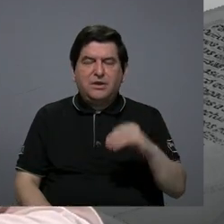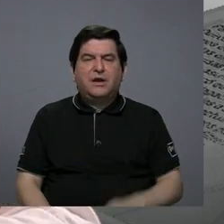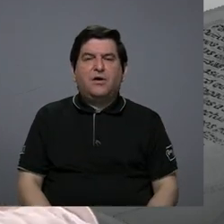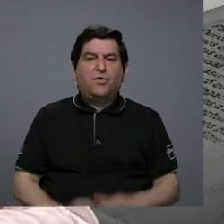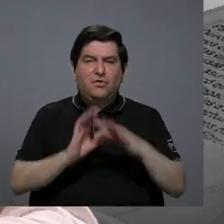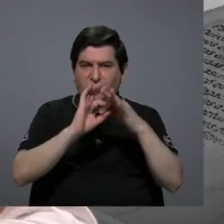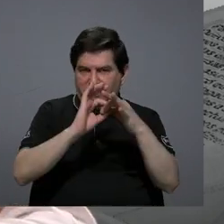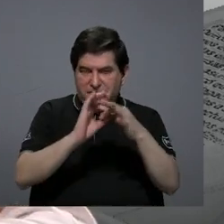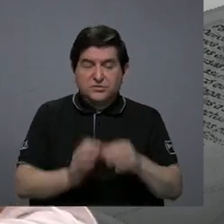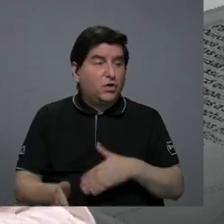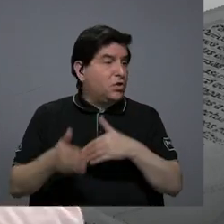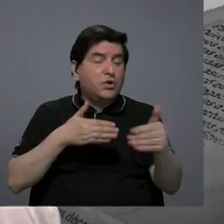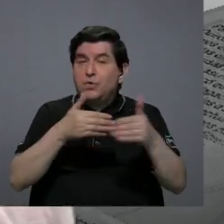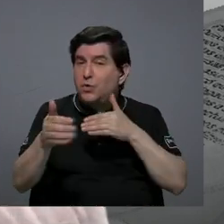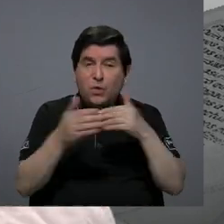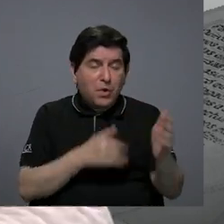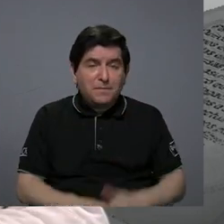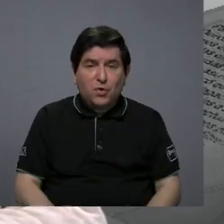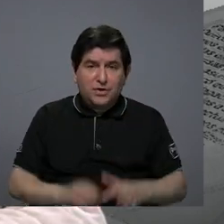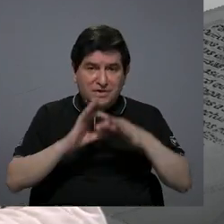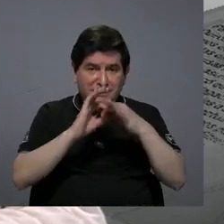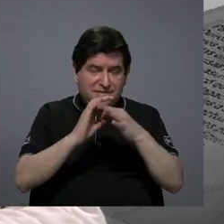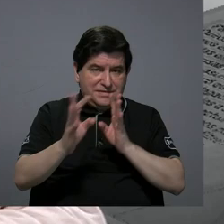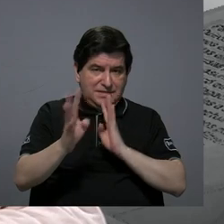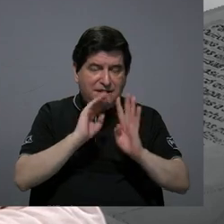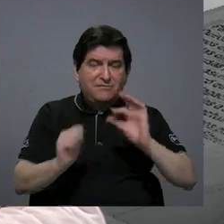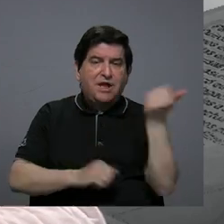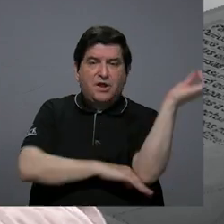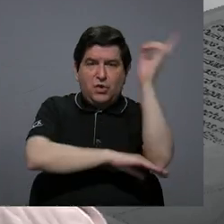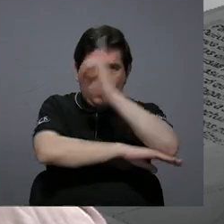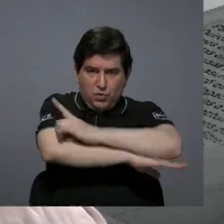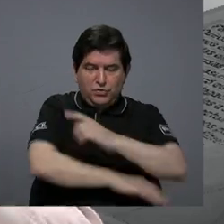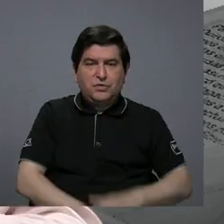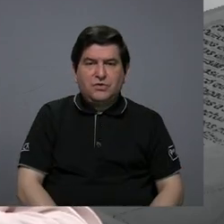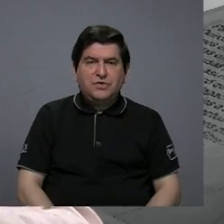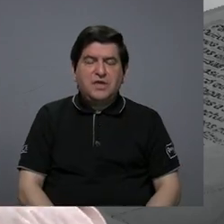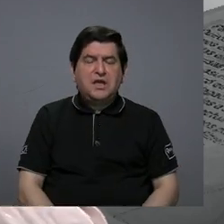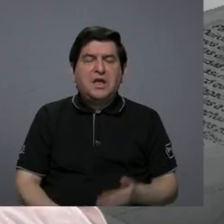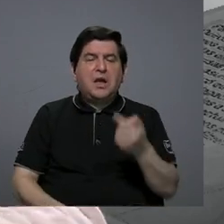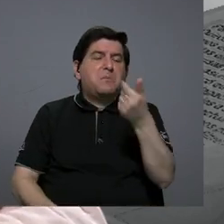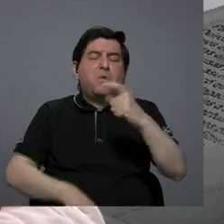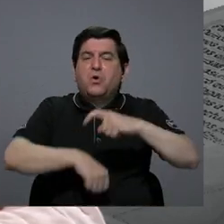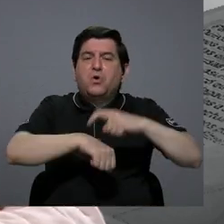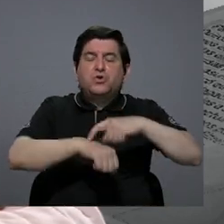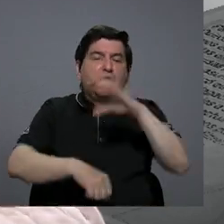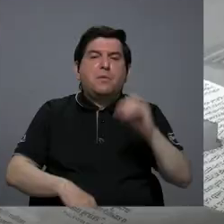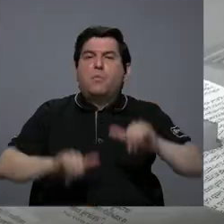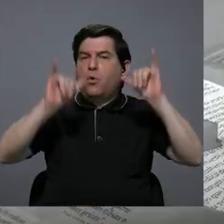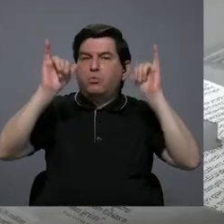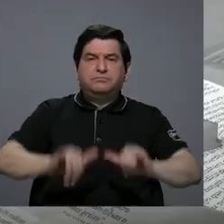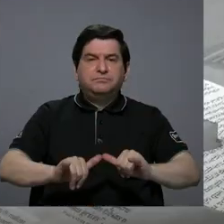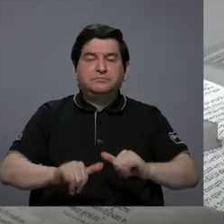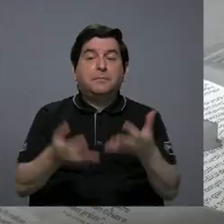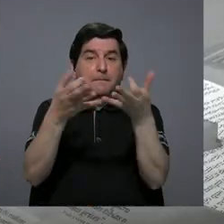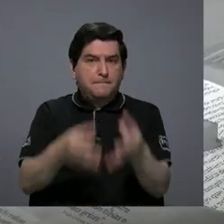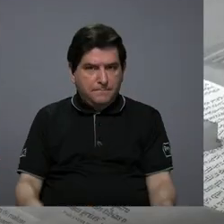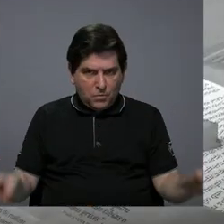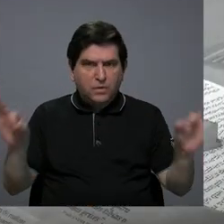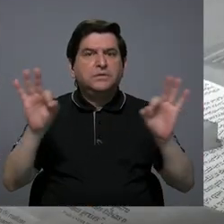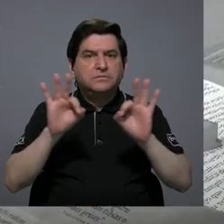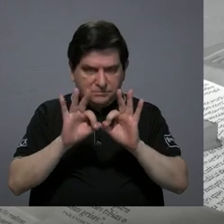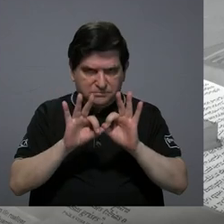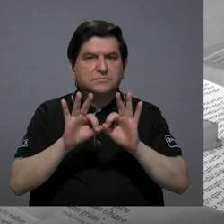importa si esa relación que es lo que estábamos hablando el otro día es fugaz o permanente lo que importa